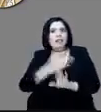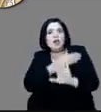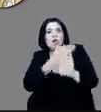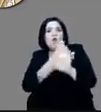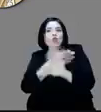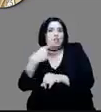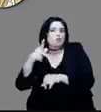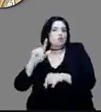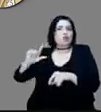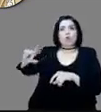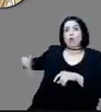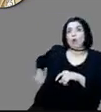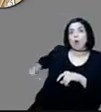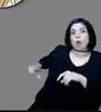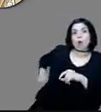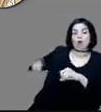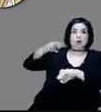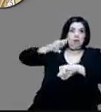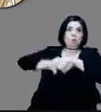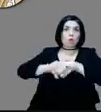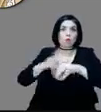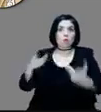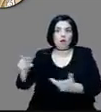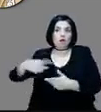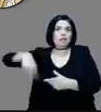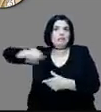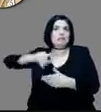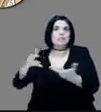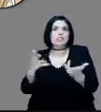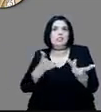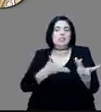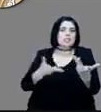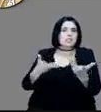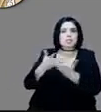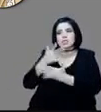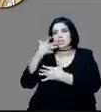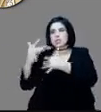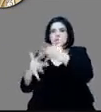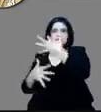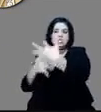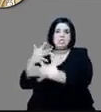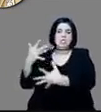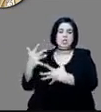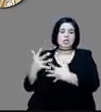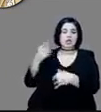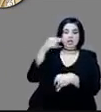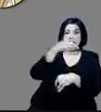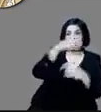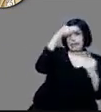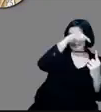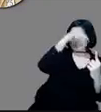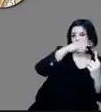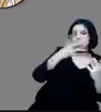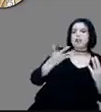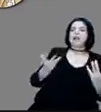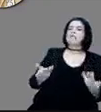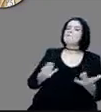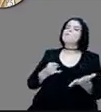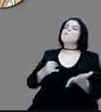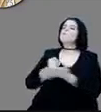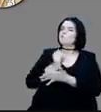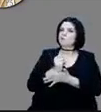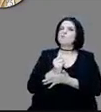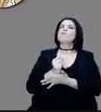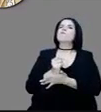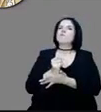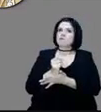gobernante, en fin, y entonces decide también aprender a